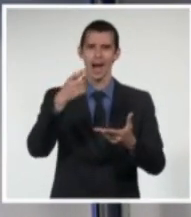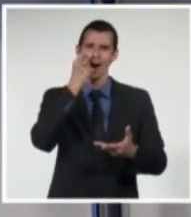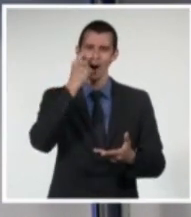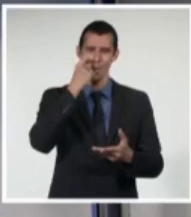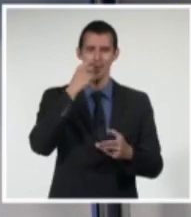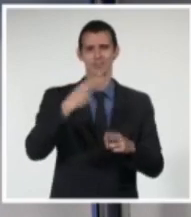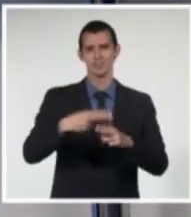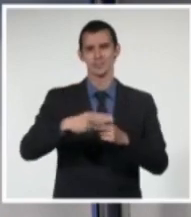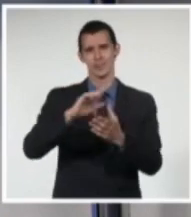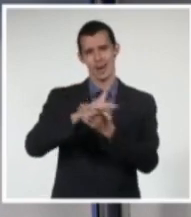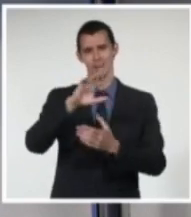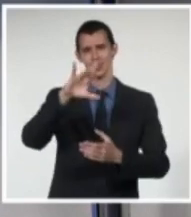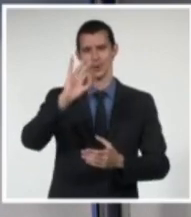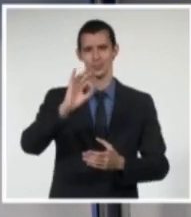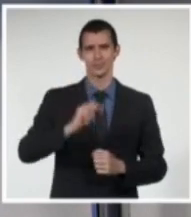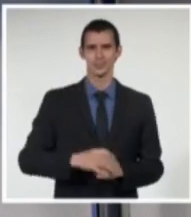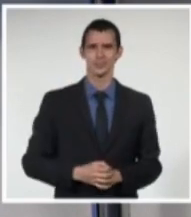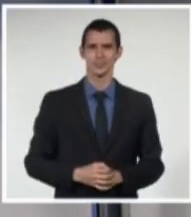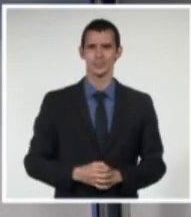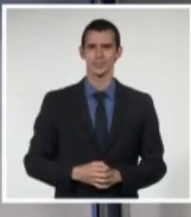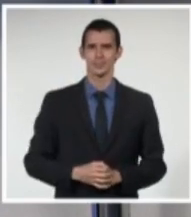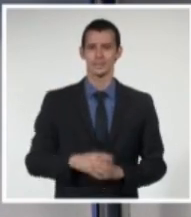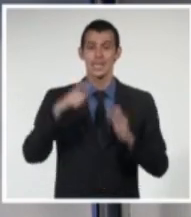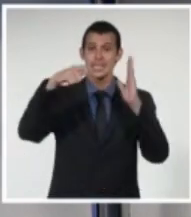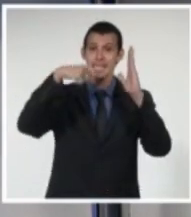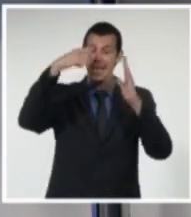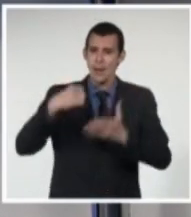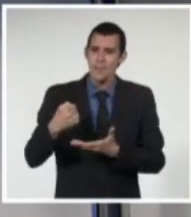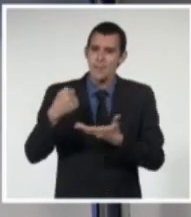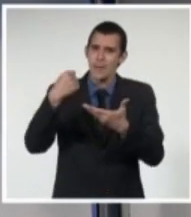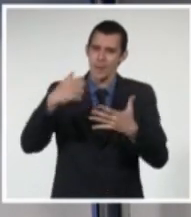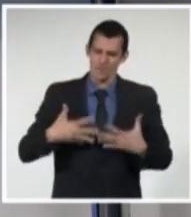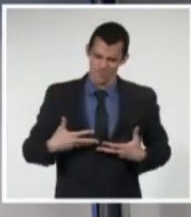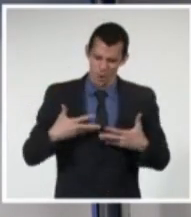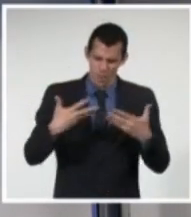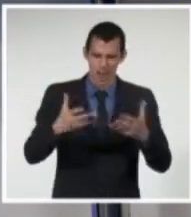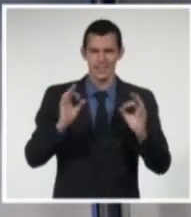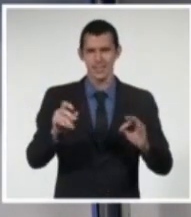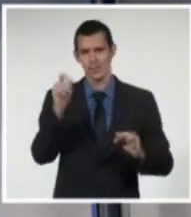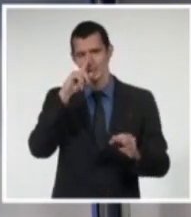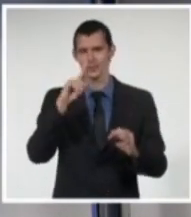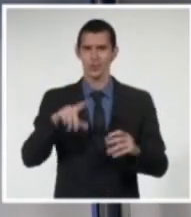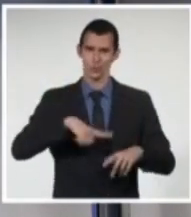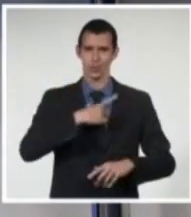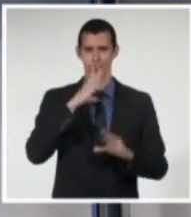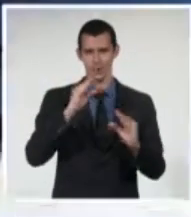Mario Balmaceda. Así, con el homenaje a este artista, yo me despido. Buenas noches.